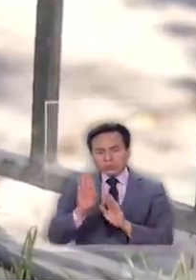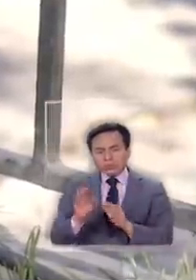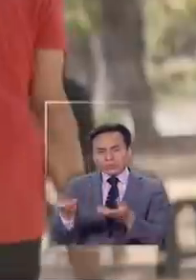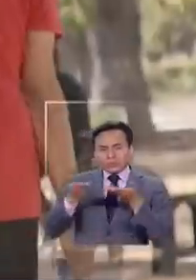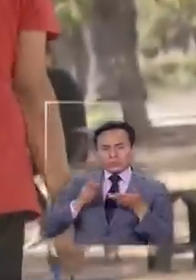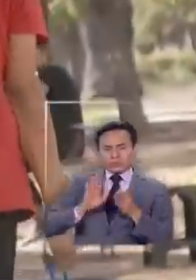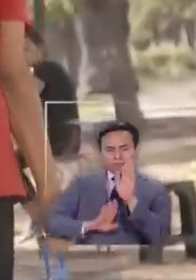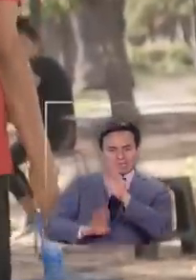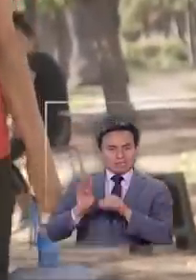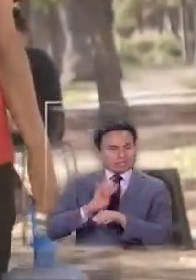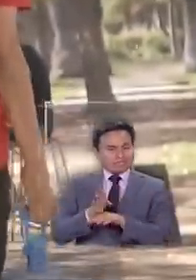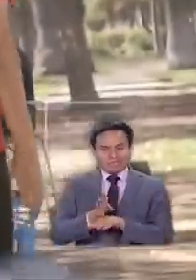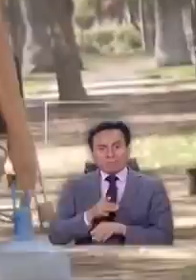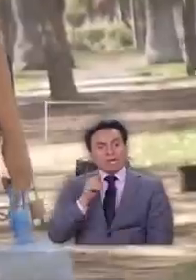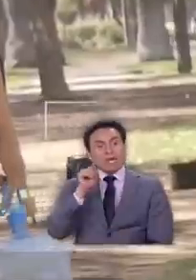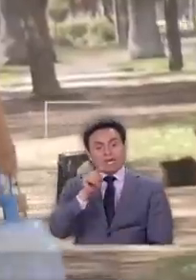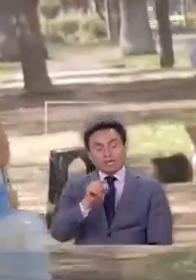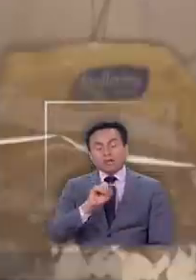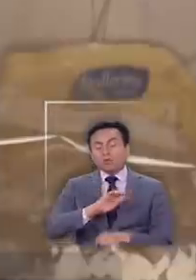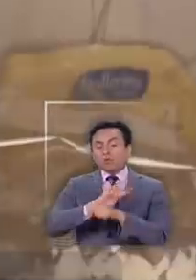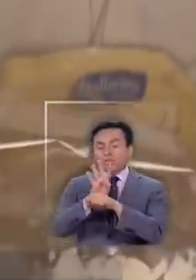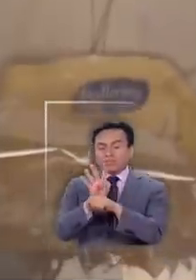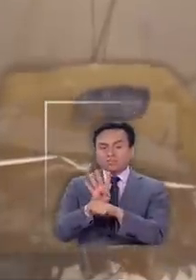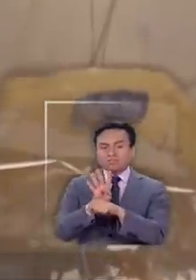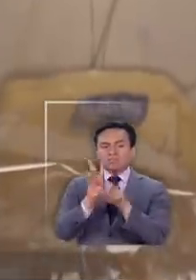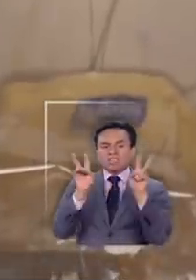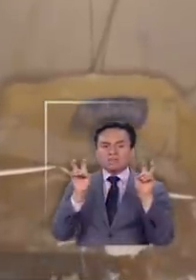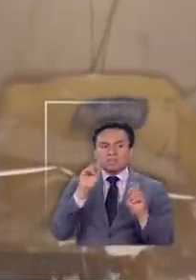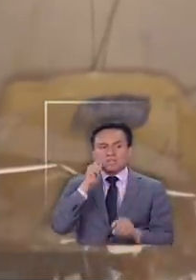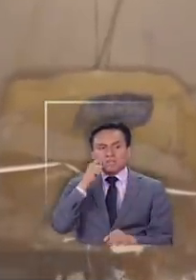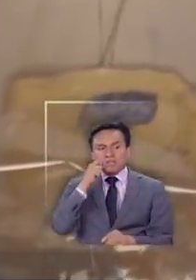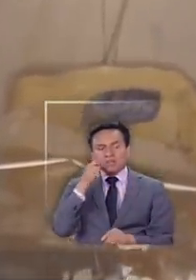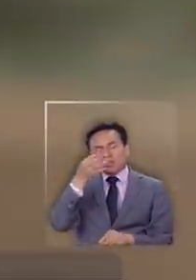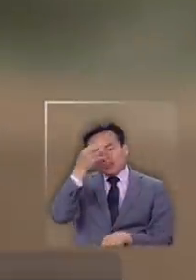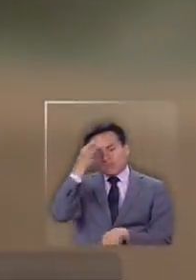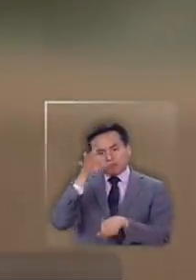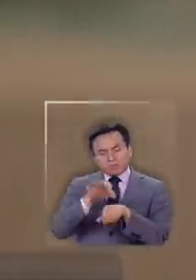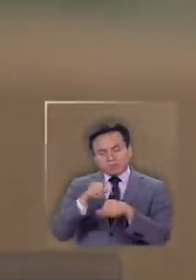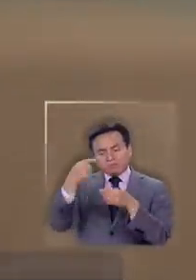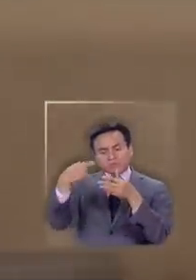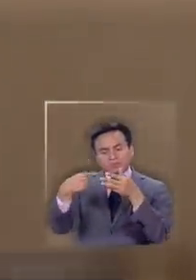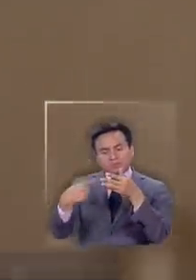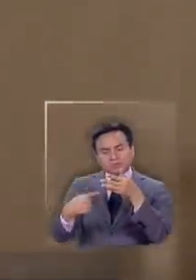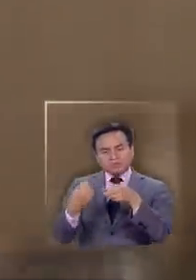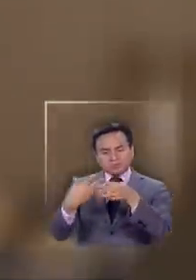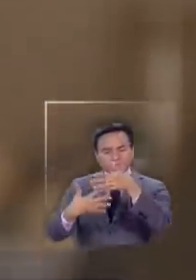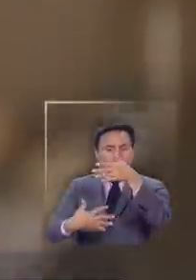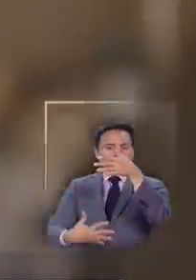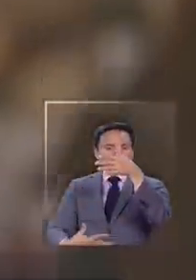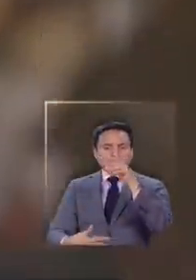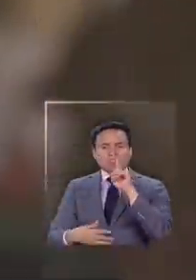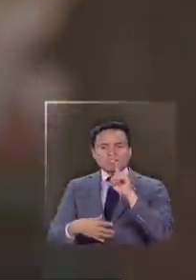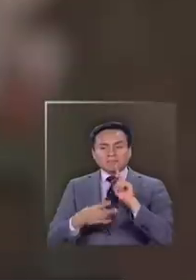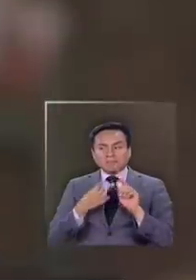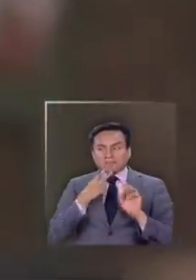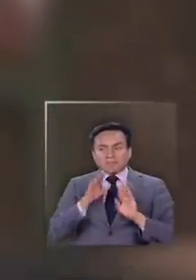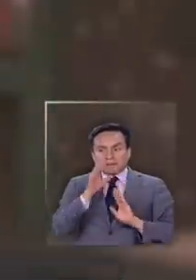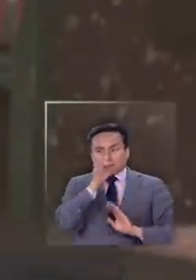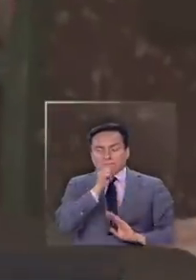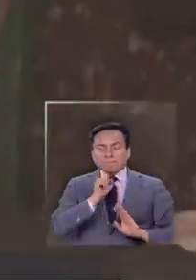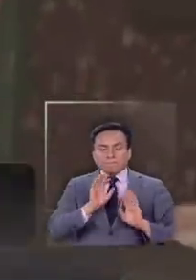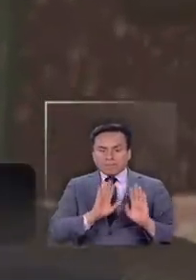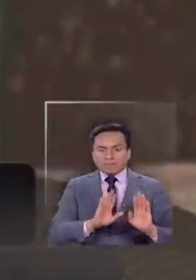contagio para él el coronavirus no es más que otra enfermedad más de las muchas con las que tiene que convivir